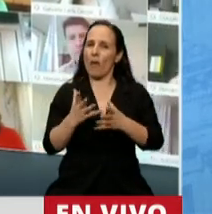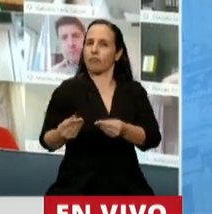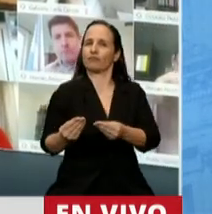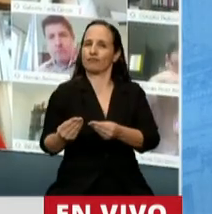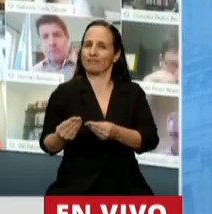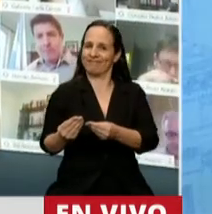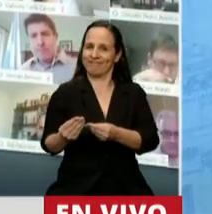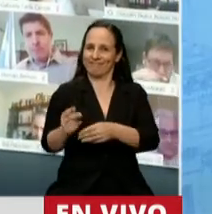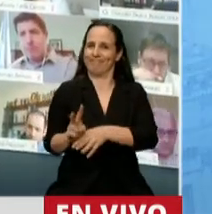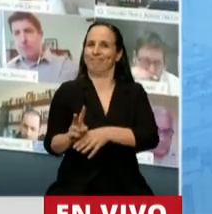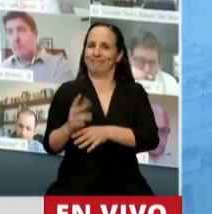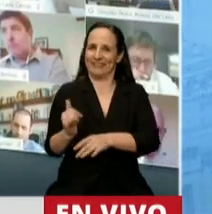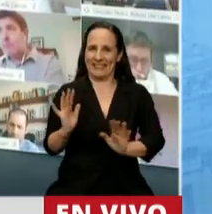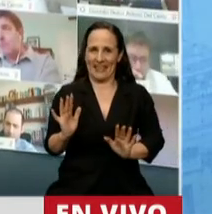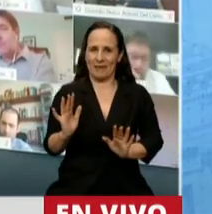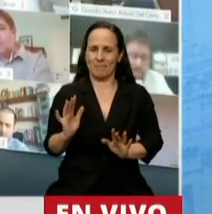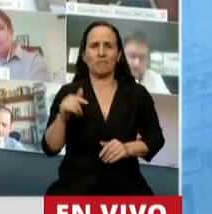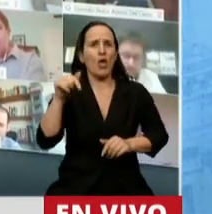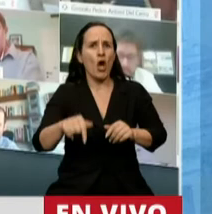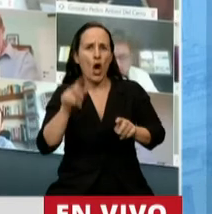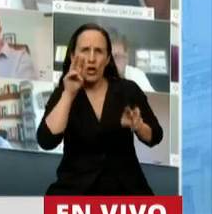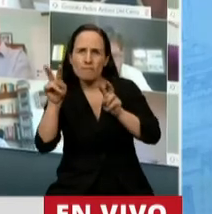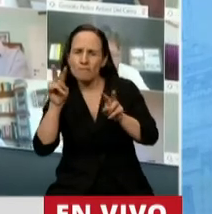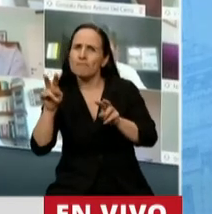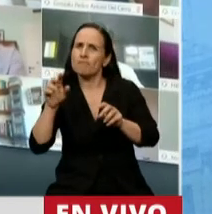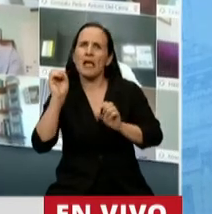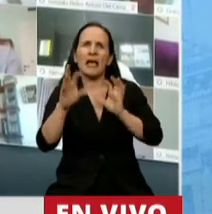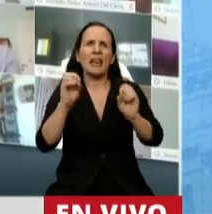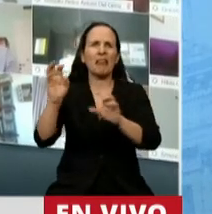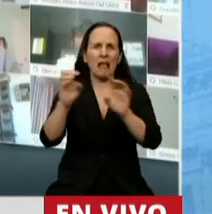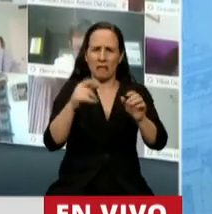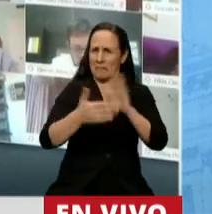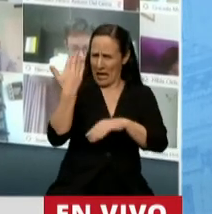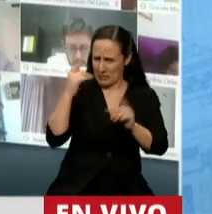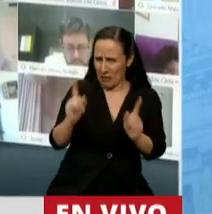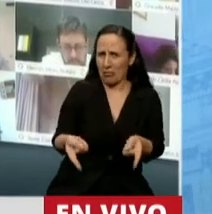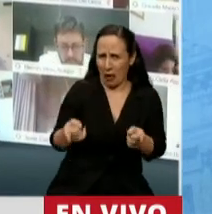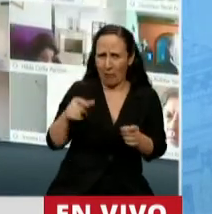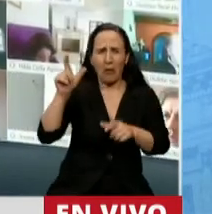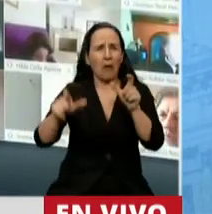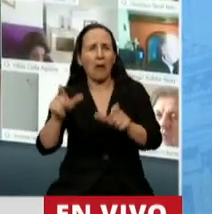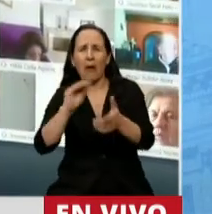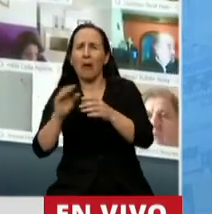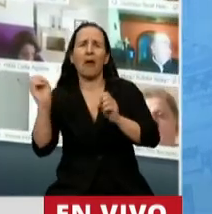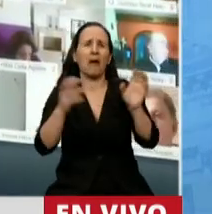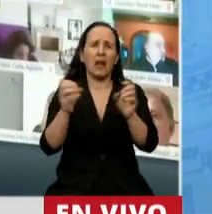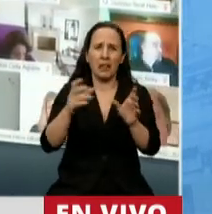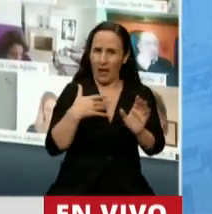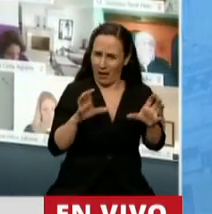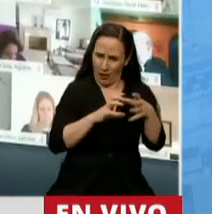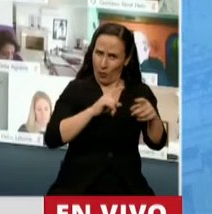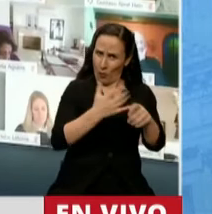muchas críticas, como las escuché ayer también, pero debo decirles que no fue nuestro espacio